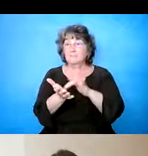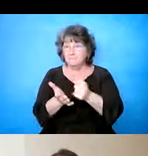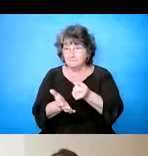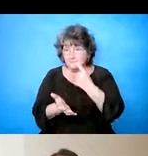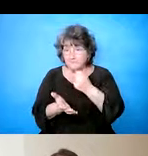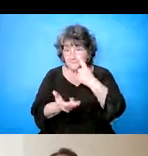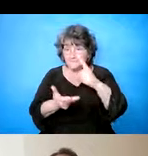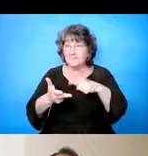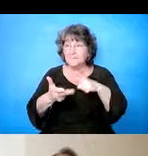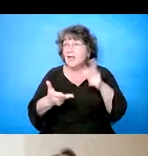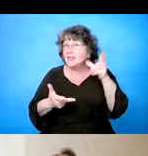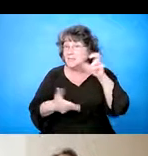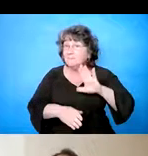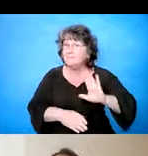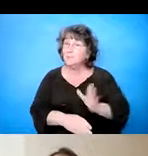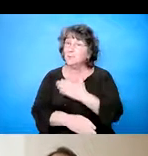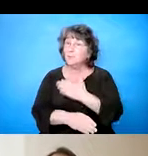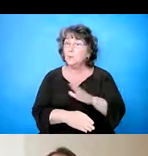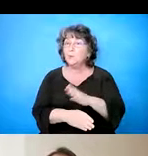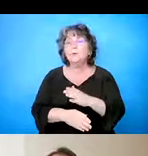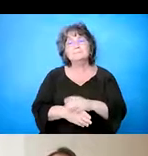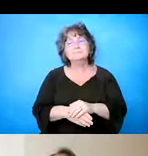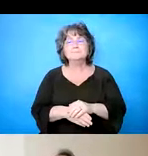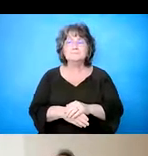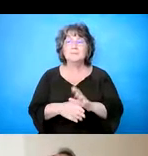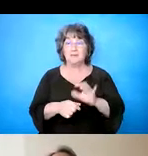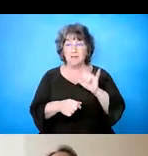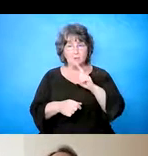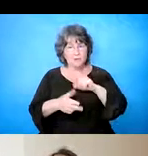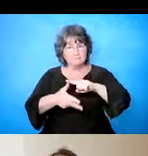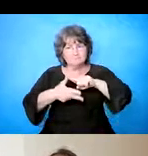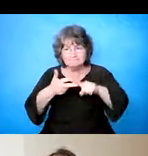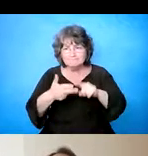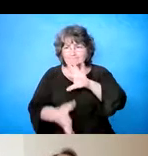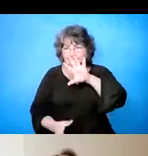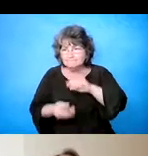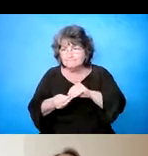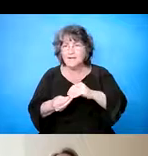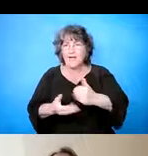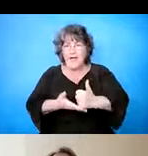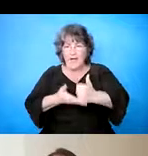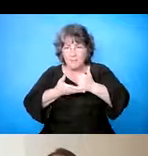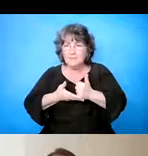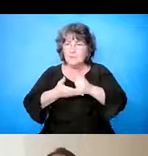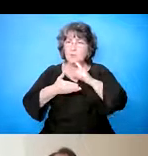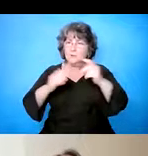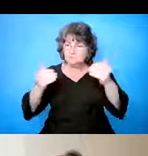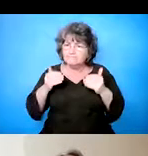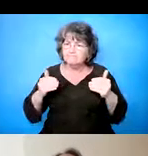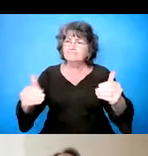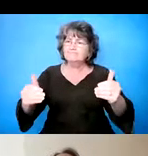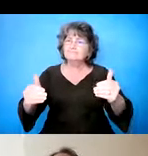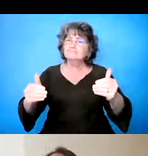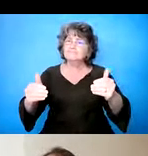y también escucho música. Todas esas cosas me están ayudando a